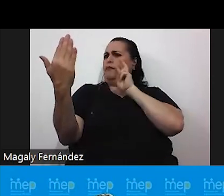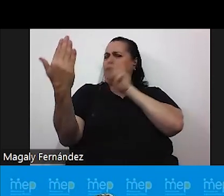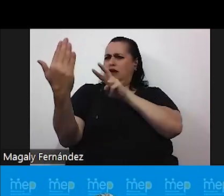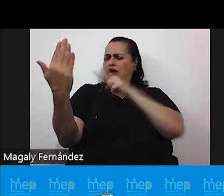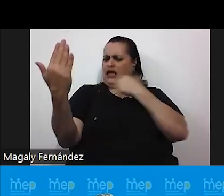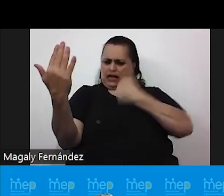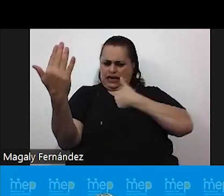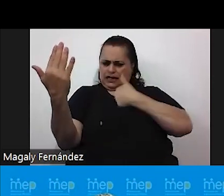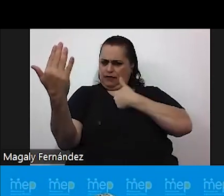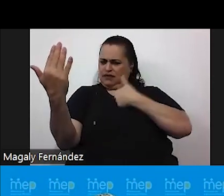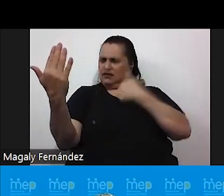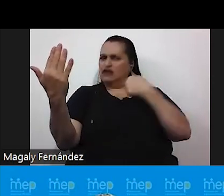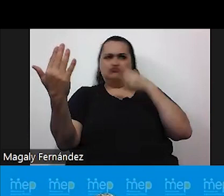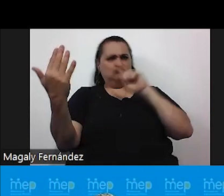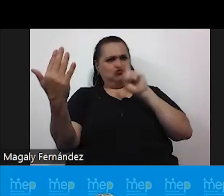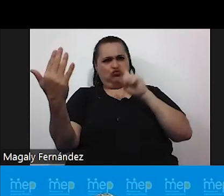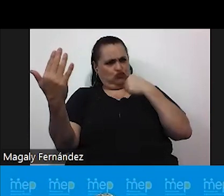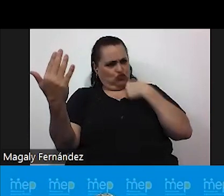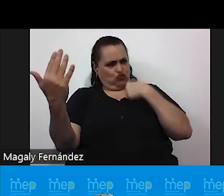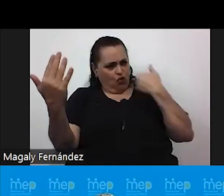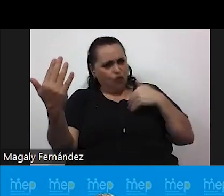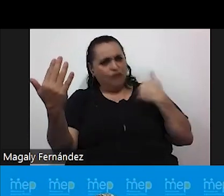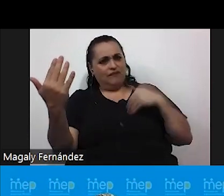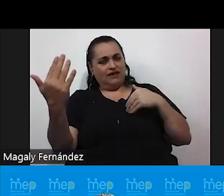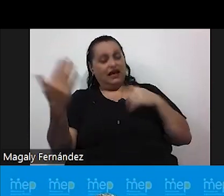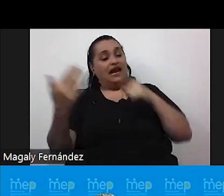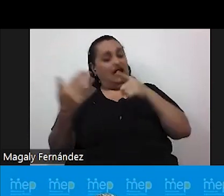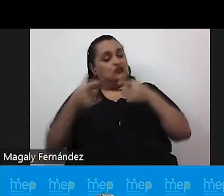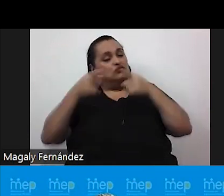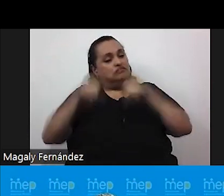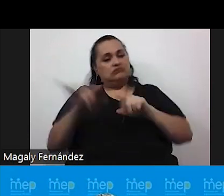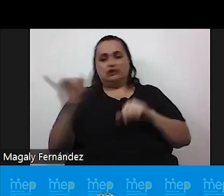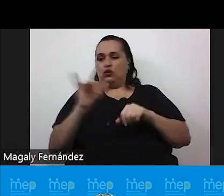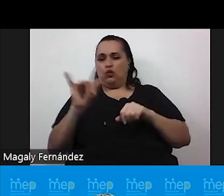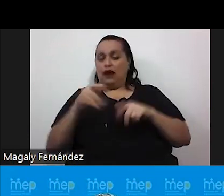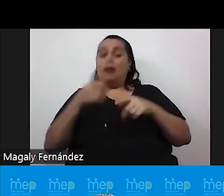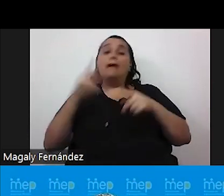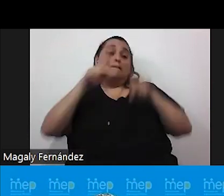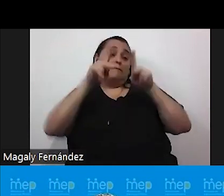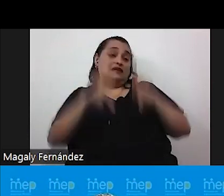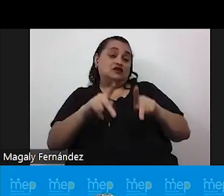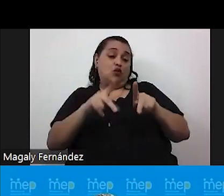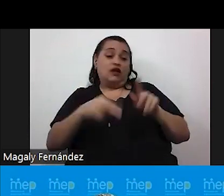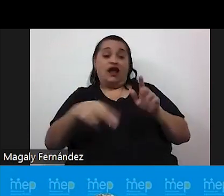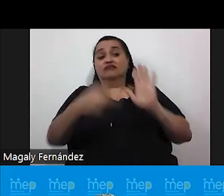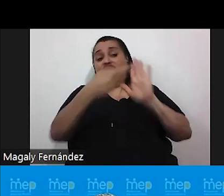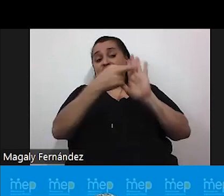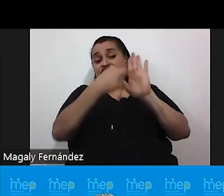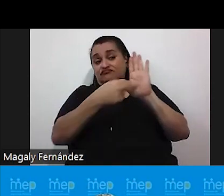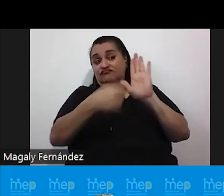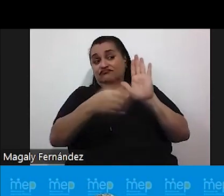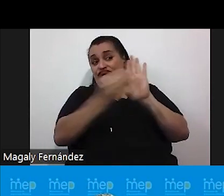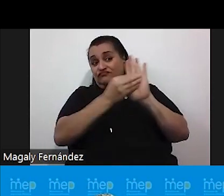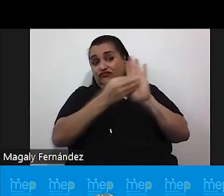como un hombre lo mismo nos pasa con una persona que nace con su sexo registral hombre pero que